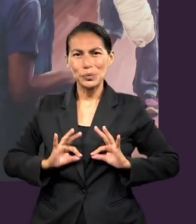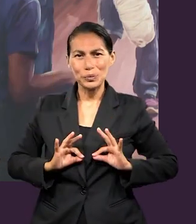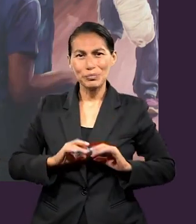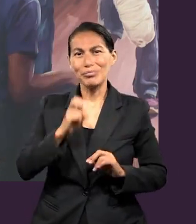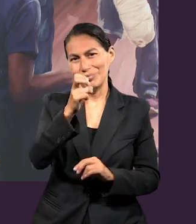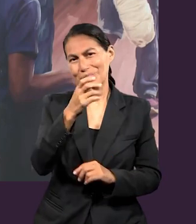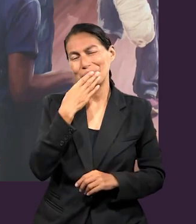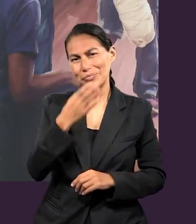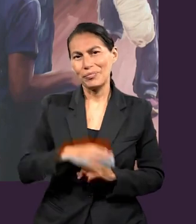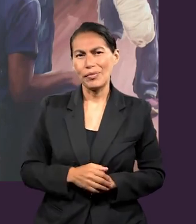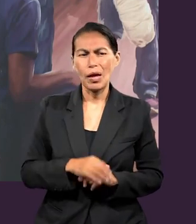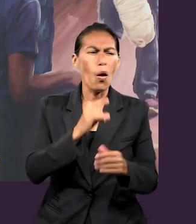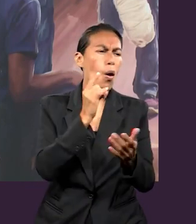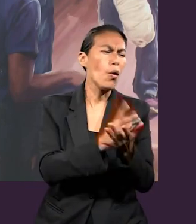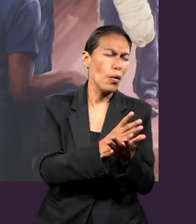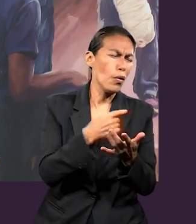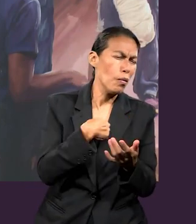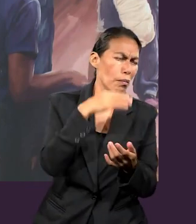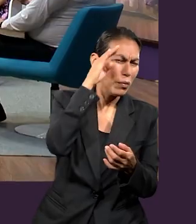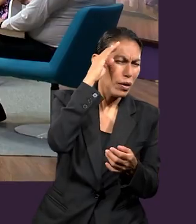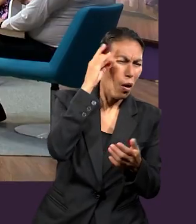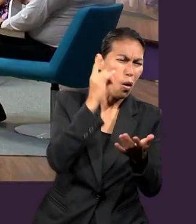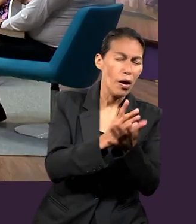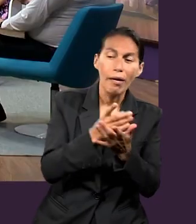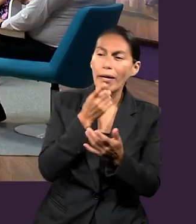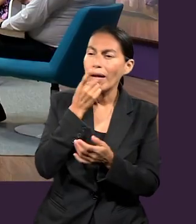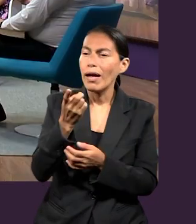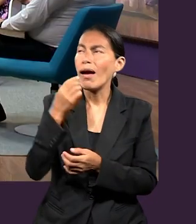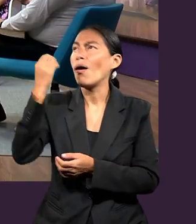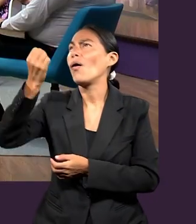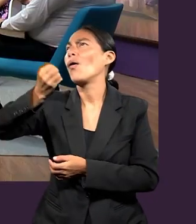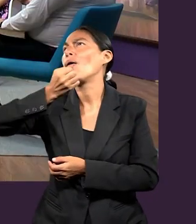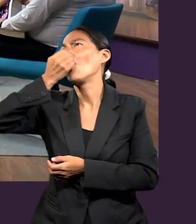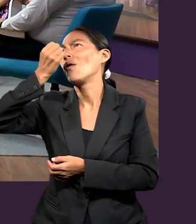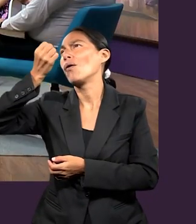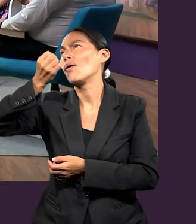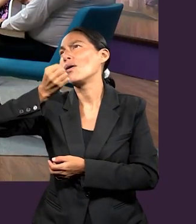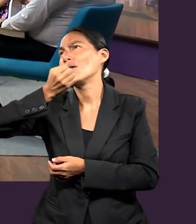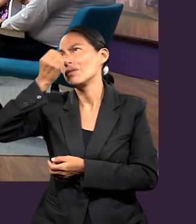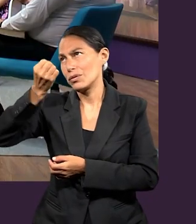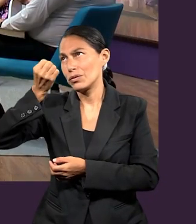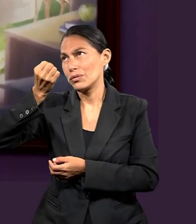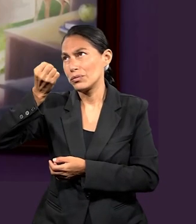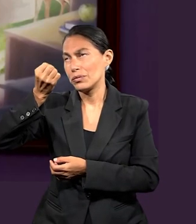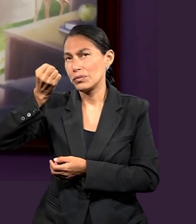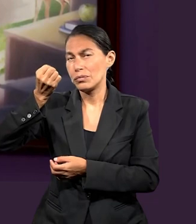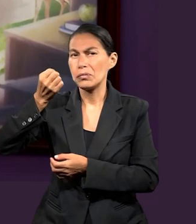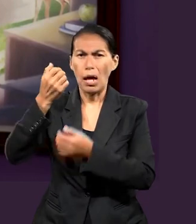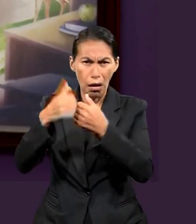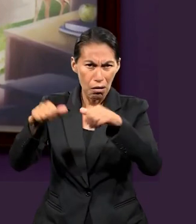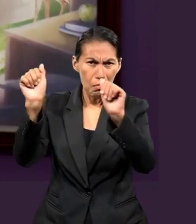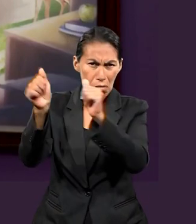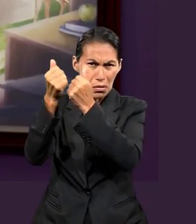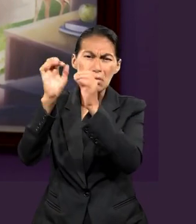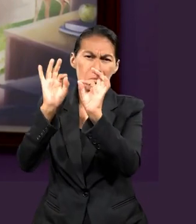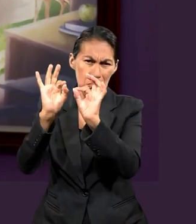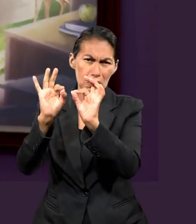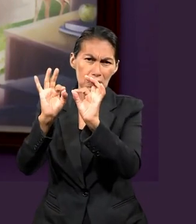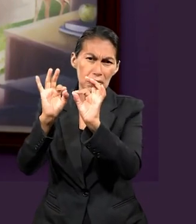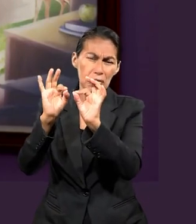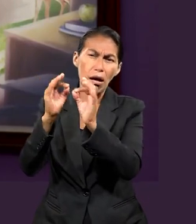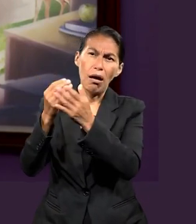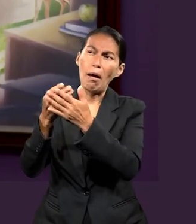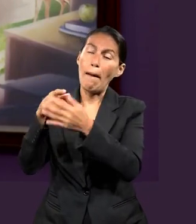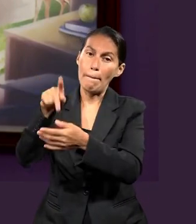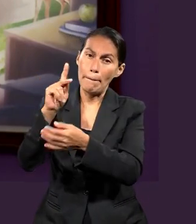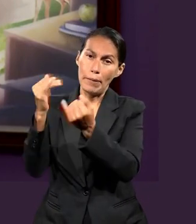hallar en Cristo. Excelente. Yo creo que a tu comentario solo agregaría una cosa, que la oración, o sea, tú hablabas de la